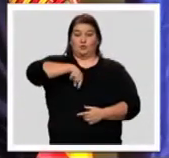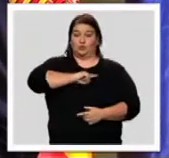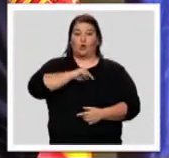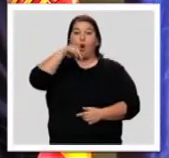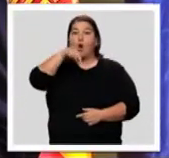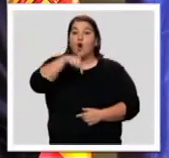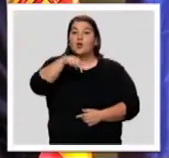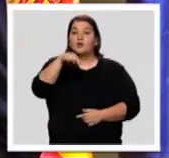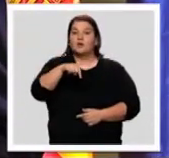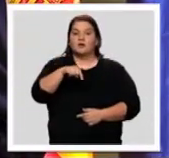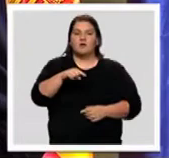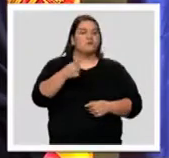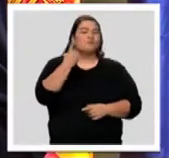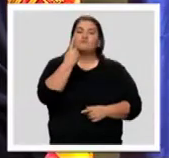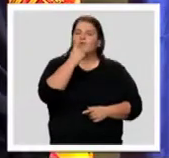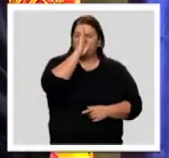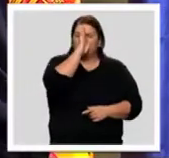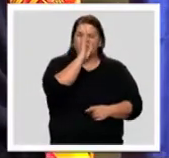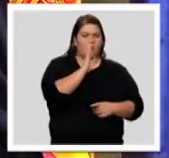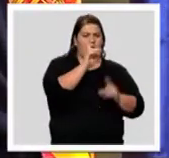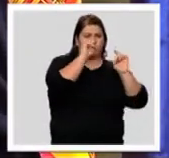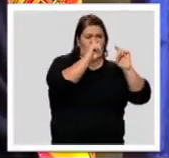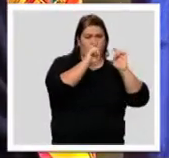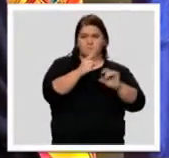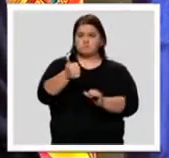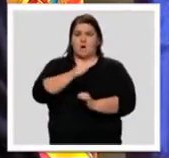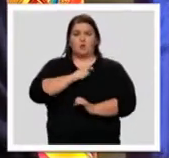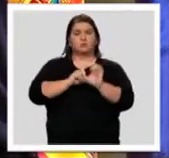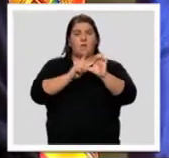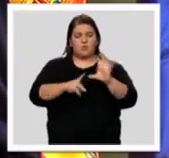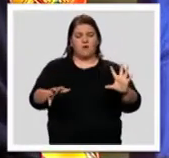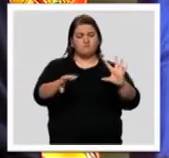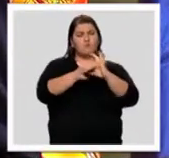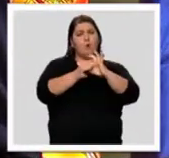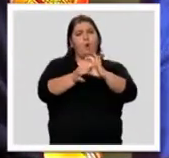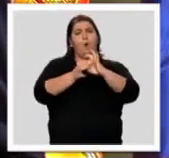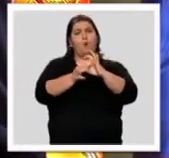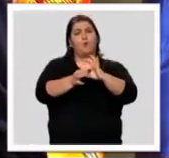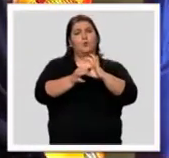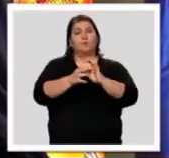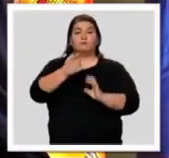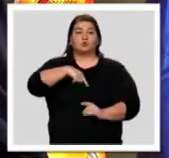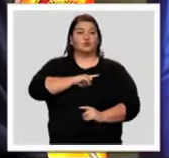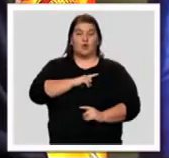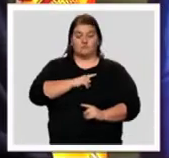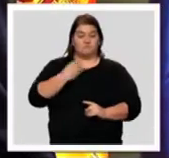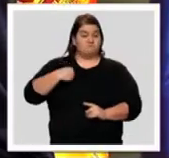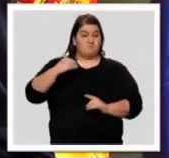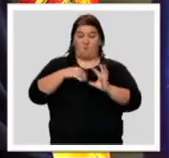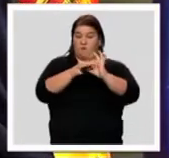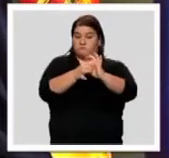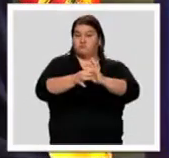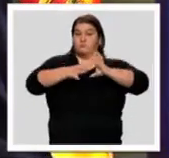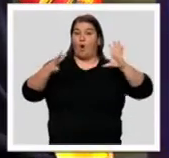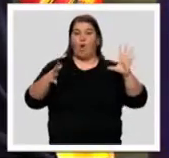ello, hoy hay una relación muy directa entre educación y paro en Extremadura. Necesitamos para invertir esa